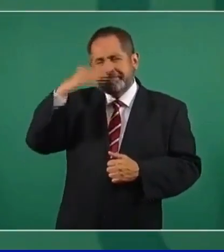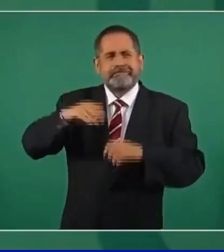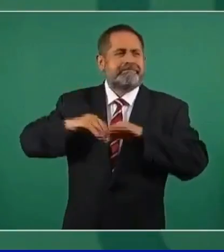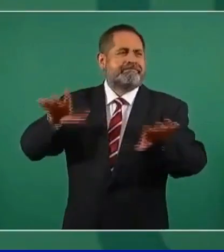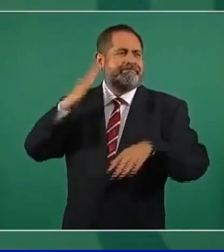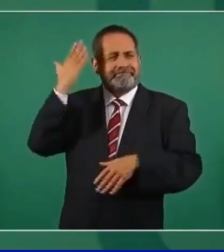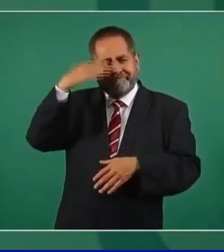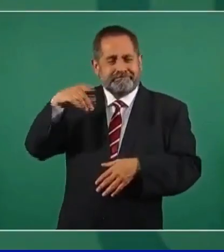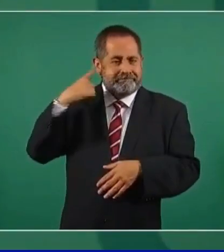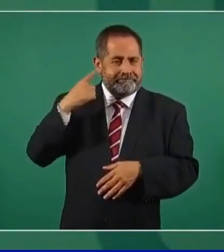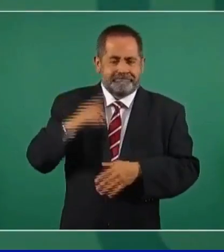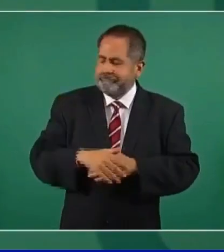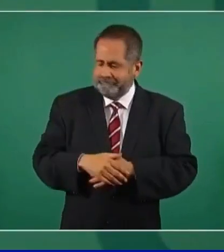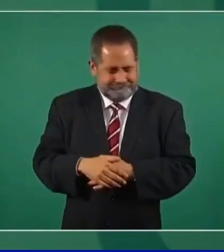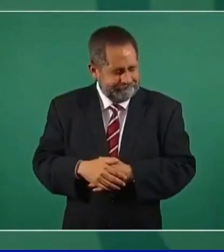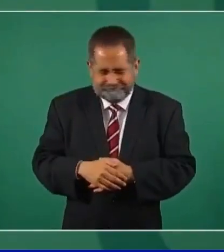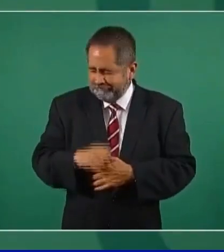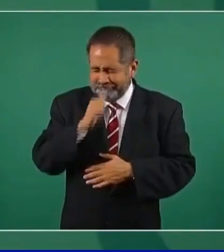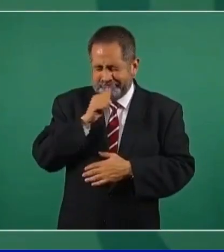Pues no.